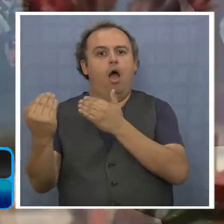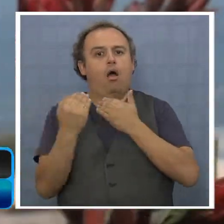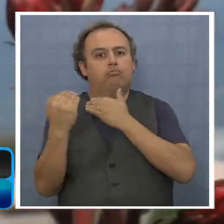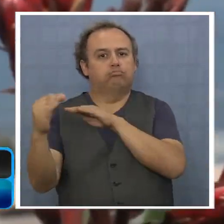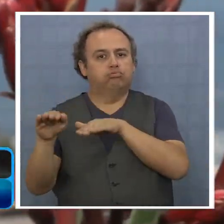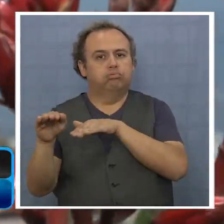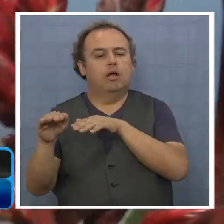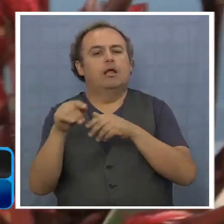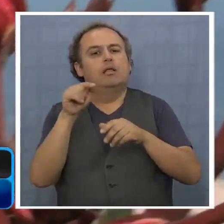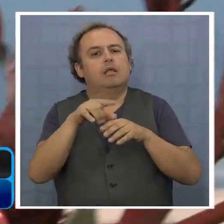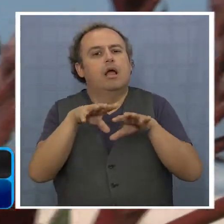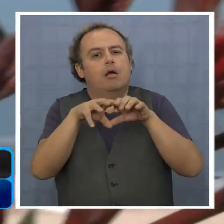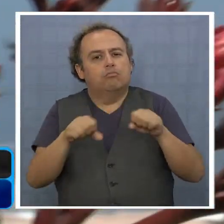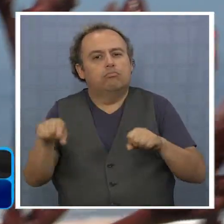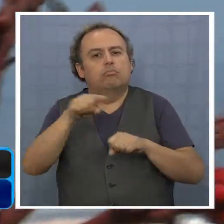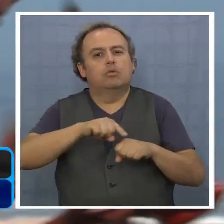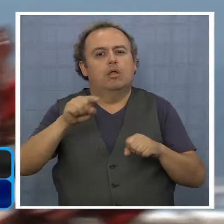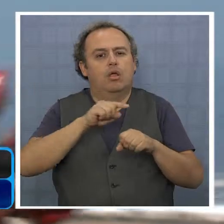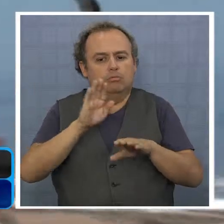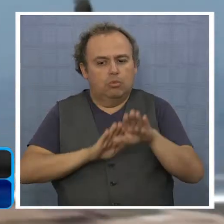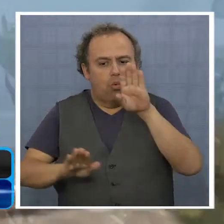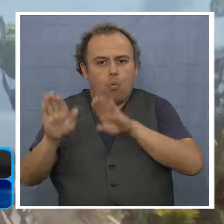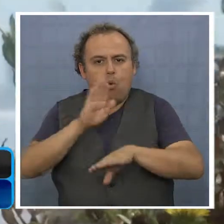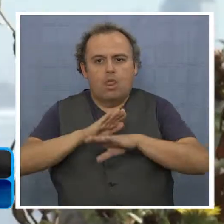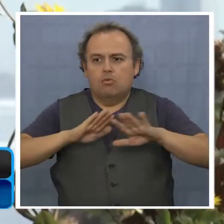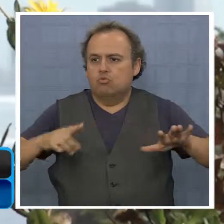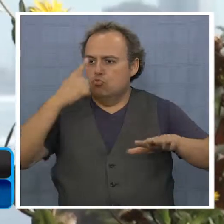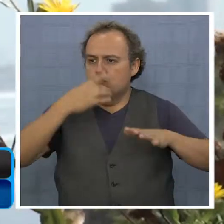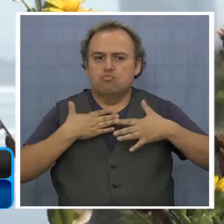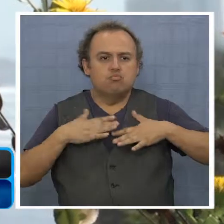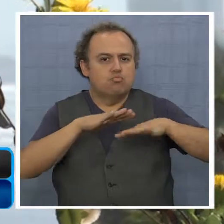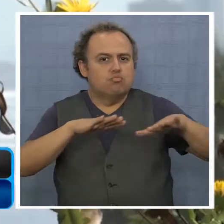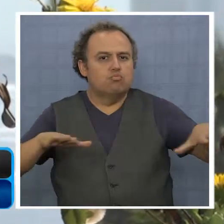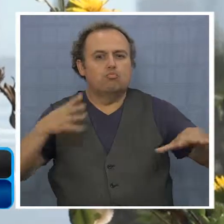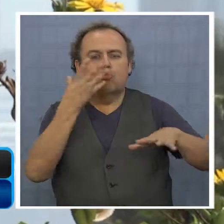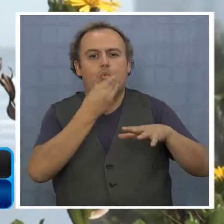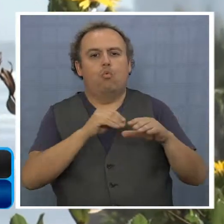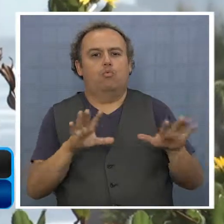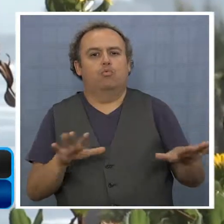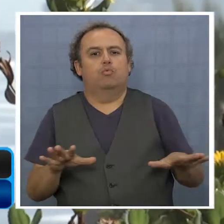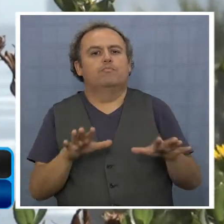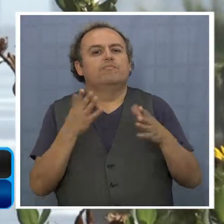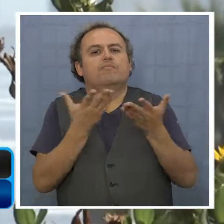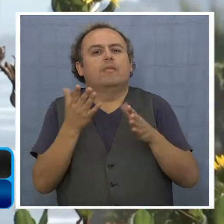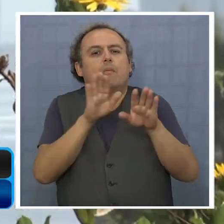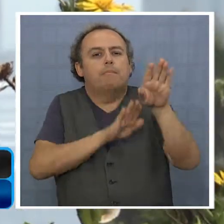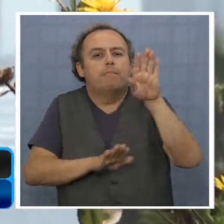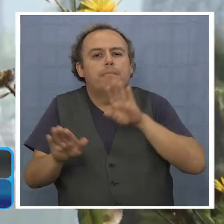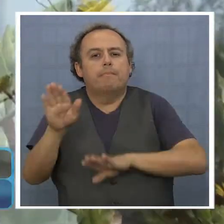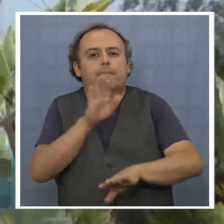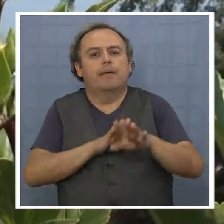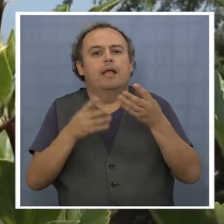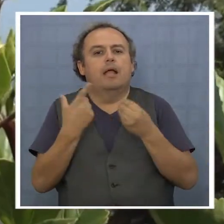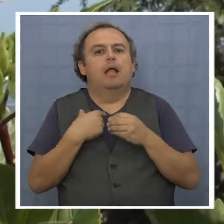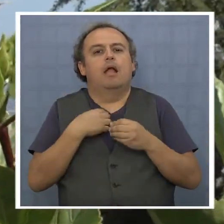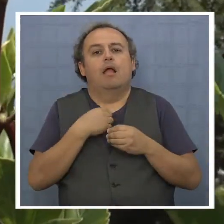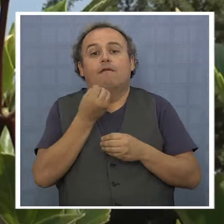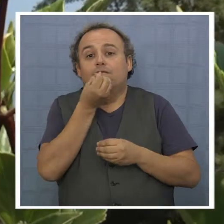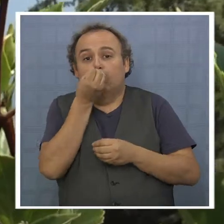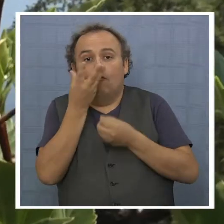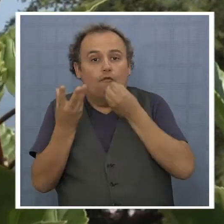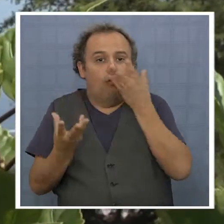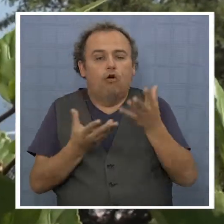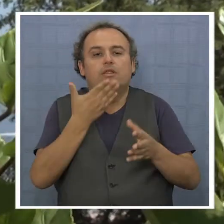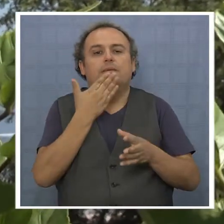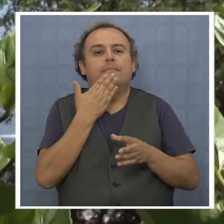para la conservación de patrimonio natural de la región, lo que permitirá trabajar en materias de protección de especies de flora y fauna